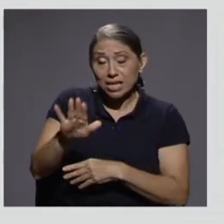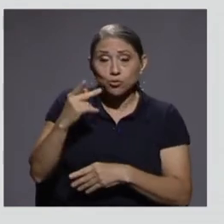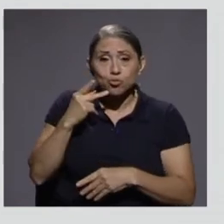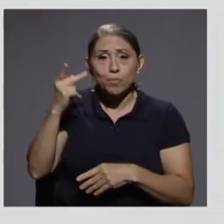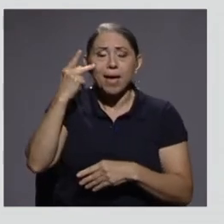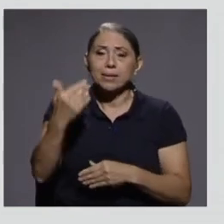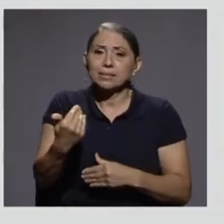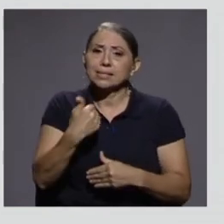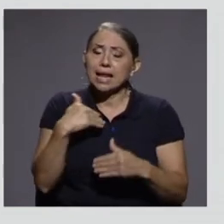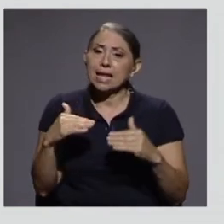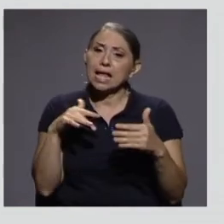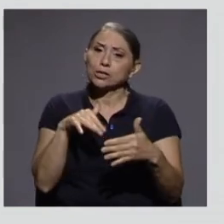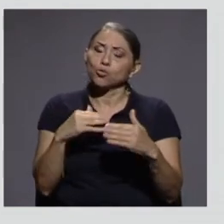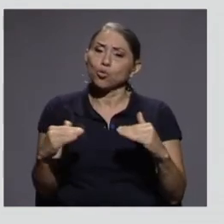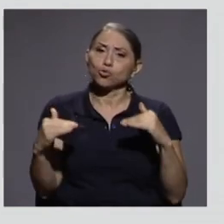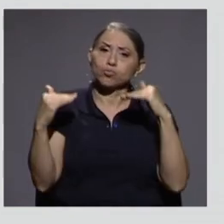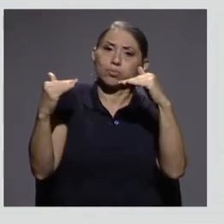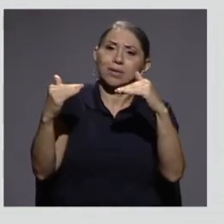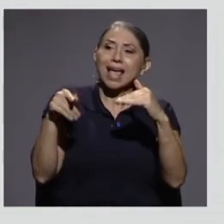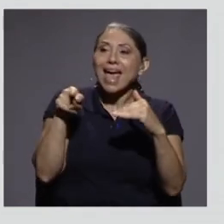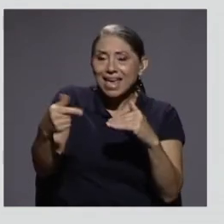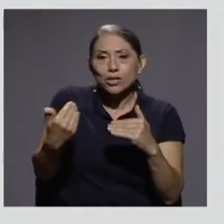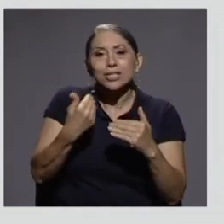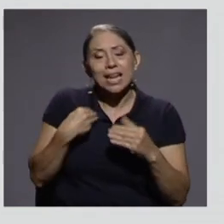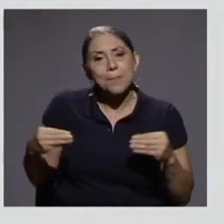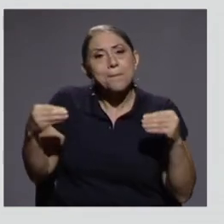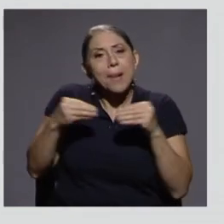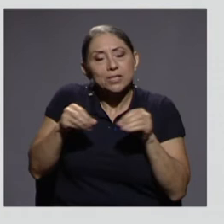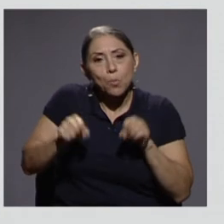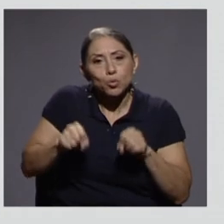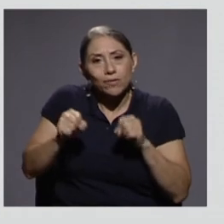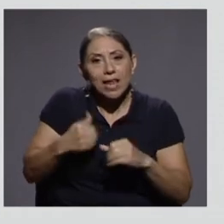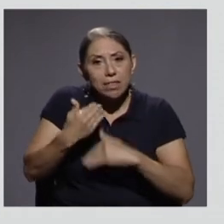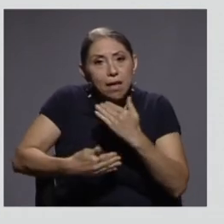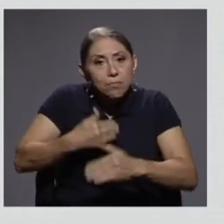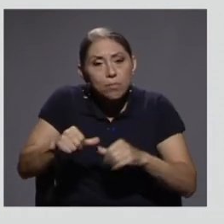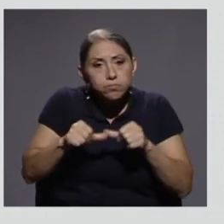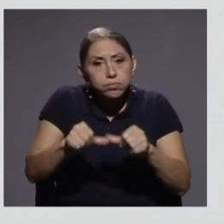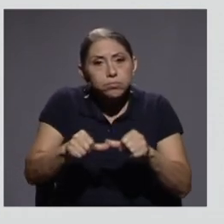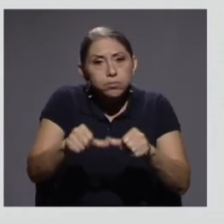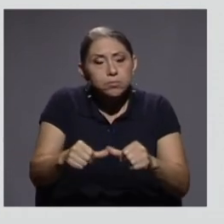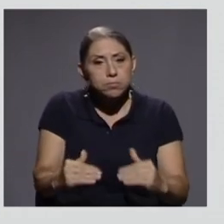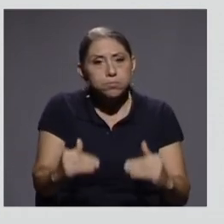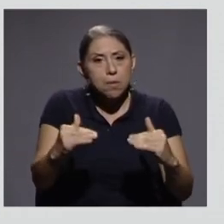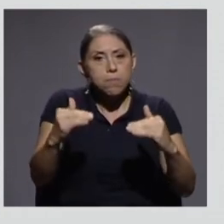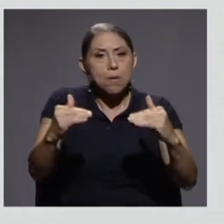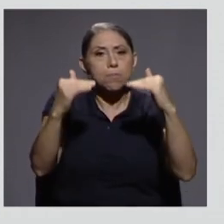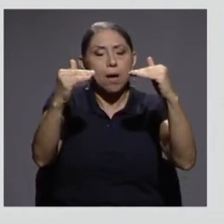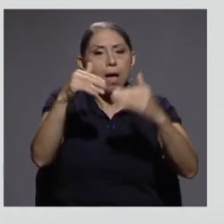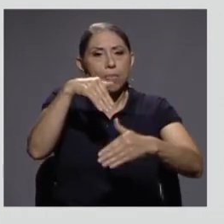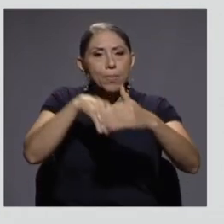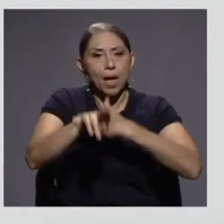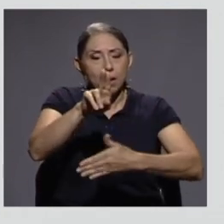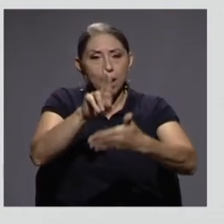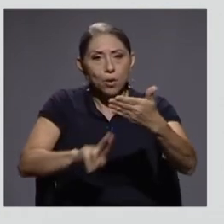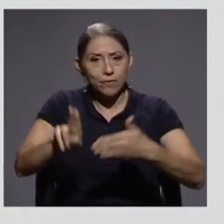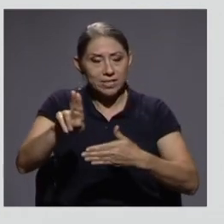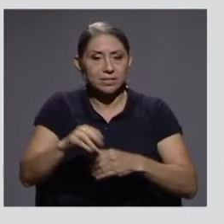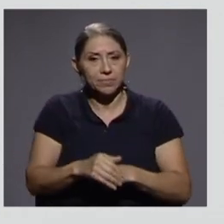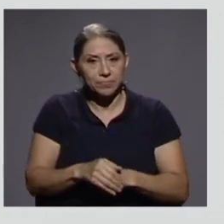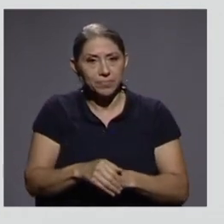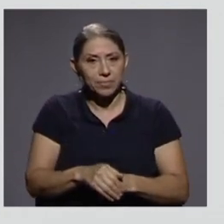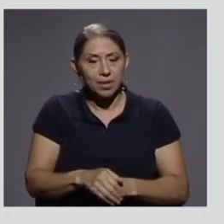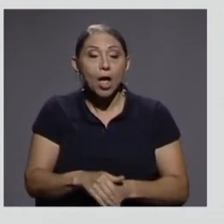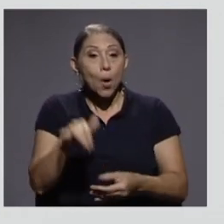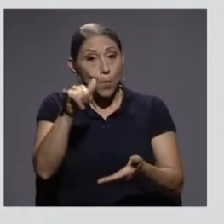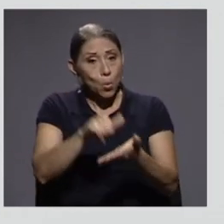educativo más alto tienen más probabilidad de poder continuar en la educación y, por lo tanto, de acceder a la educación superior. Es así